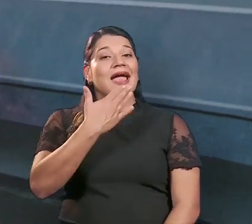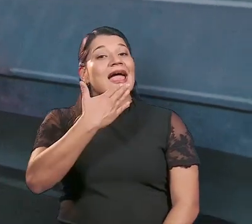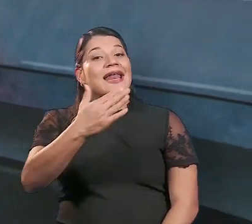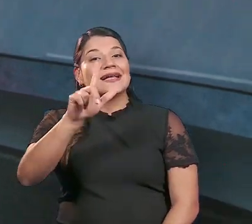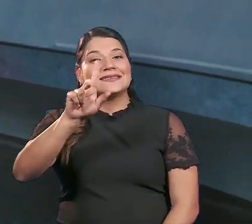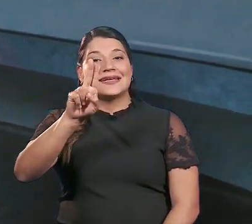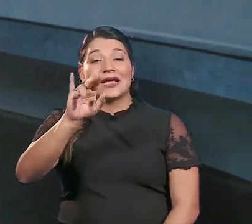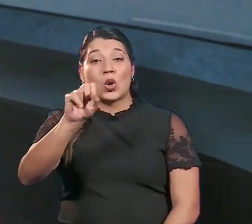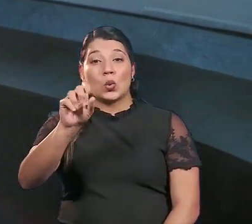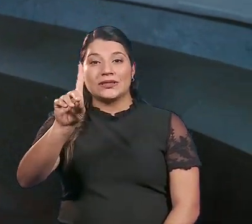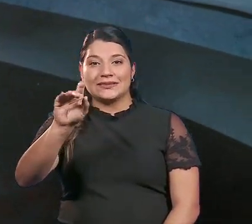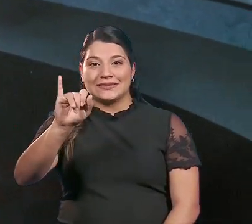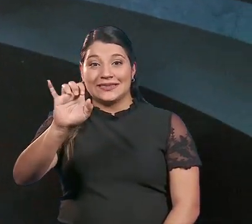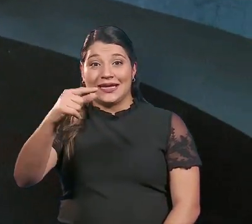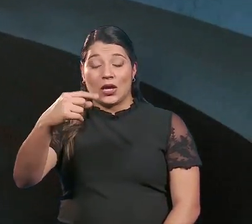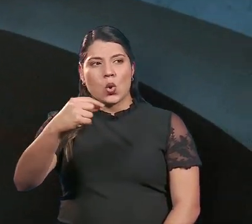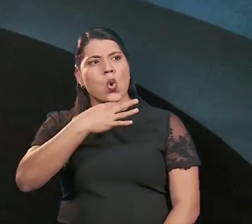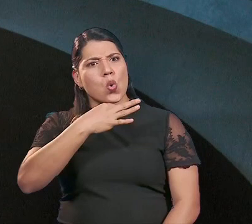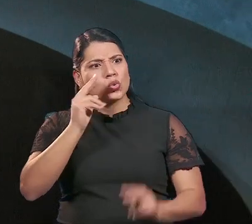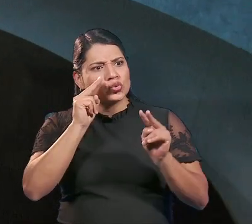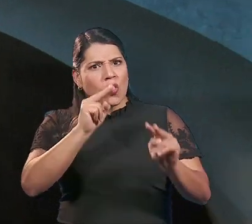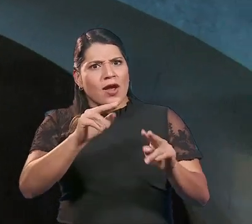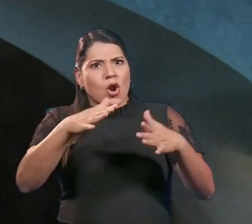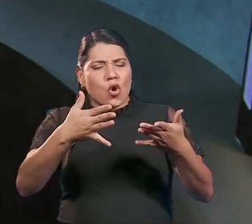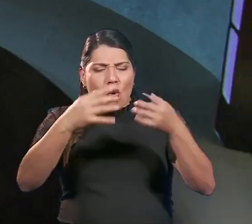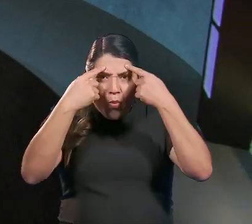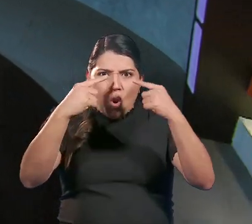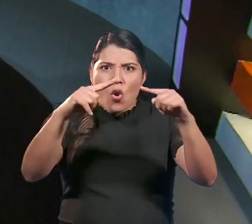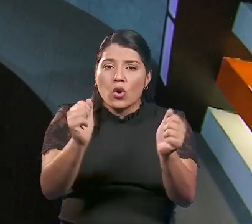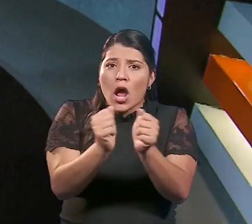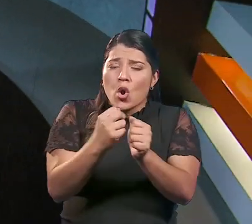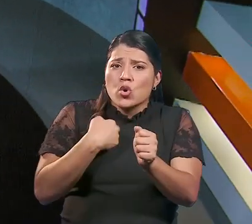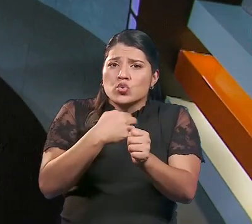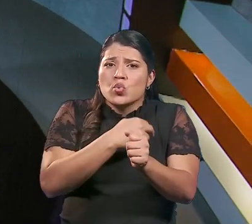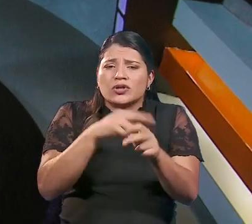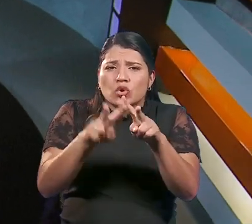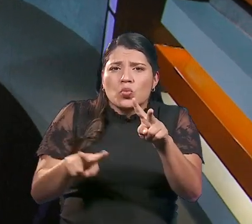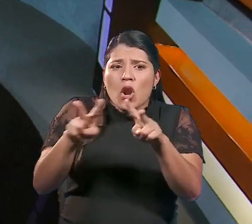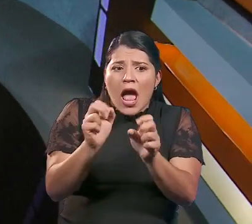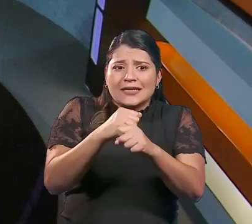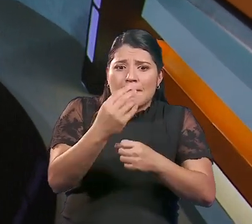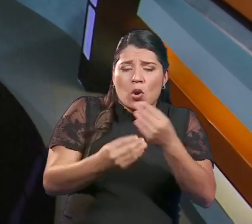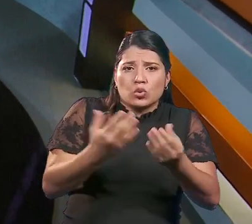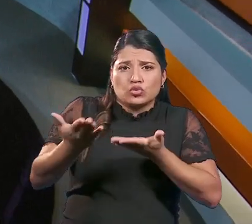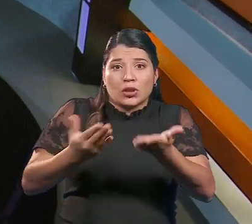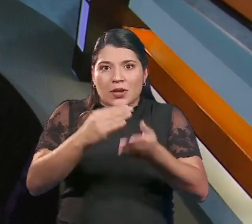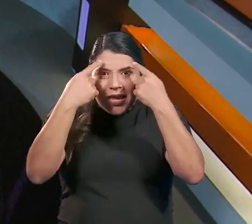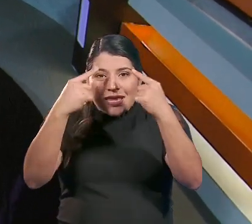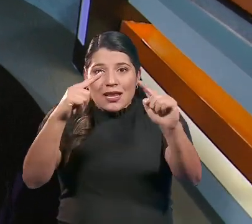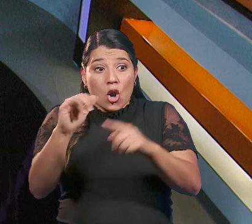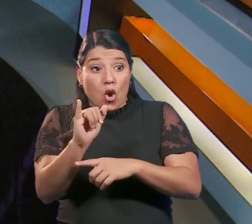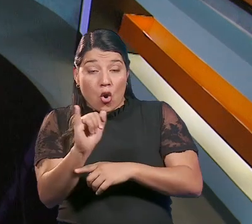Muchas gracias, Luis Diego. Da un gusto ver cómo nuestro conglomerado construye a través de nuestros valores organizacionales, productos,